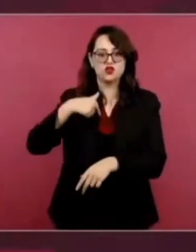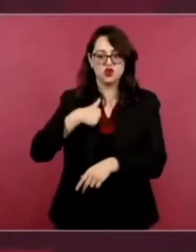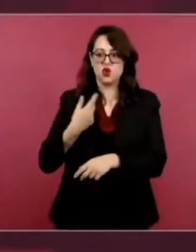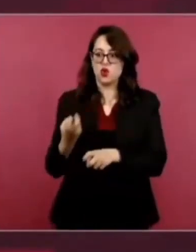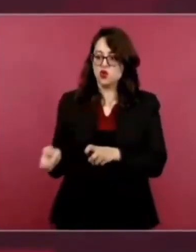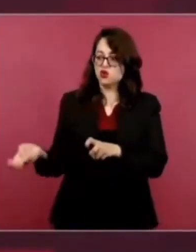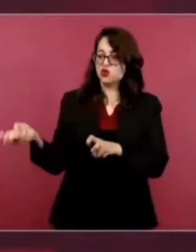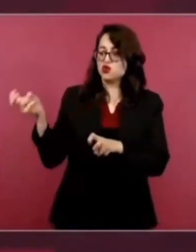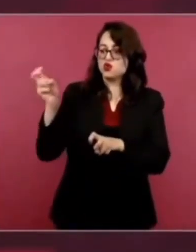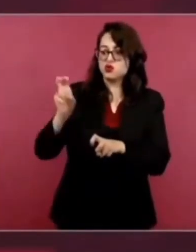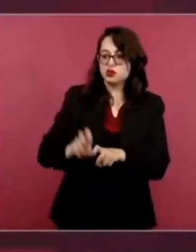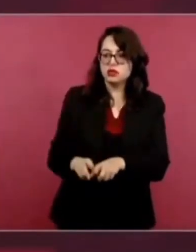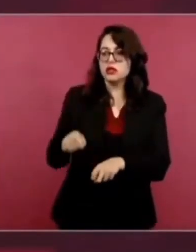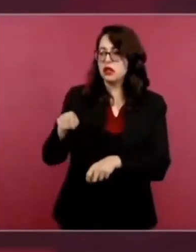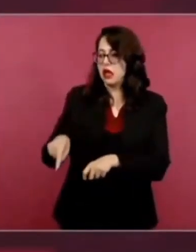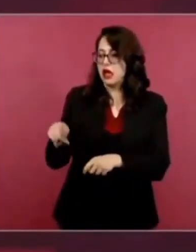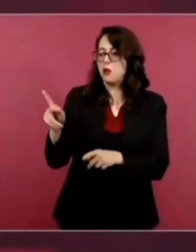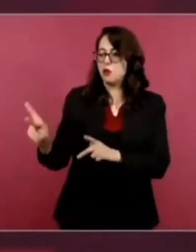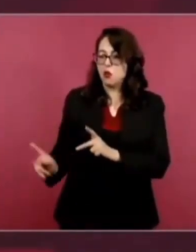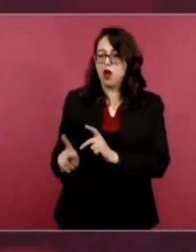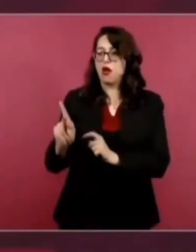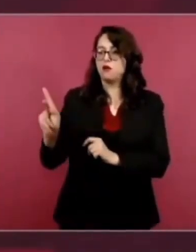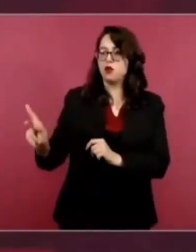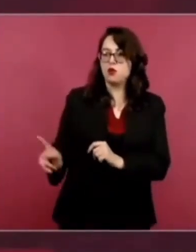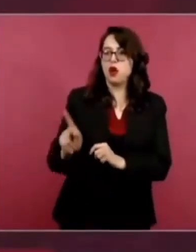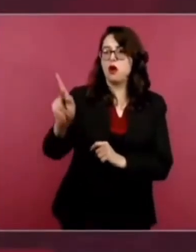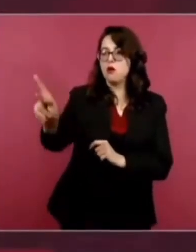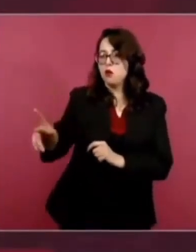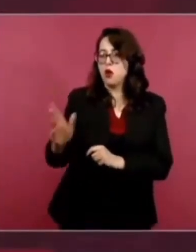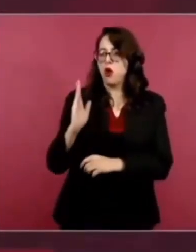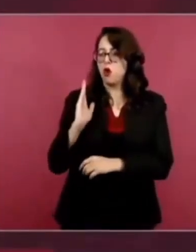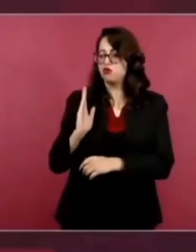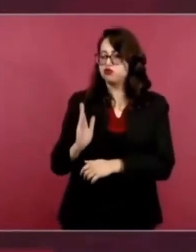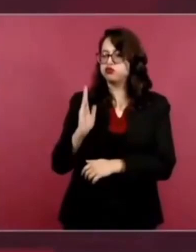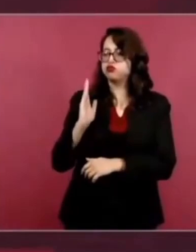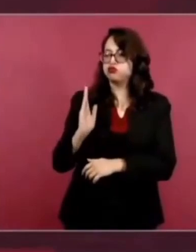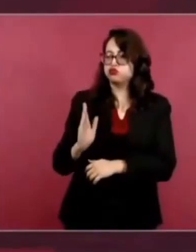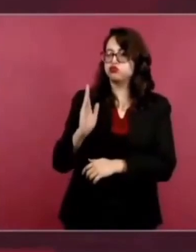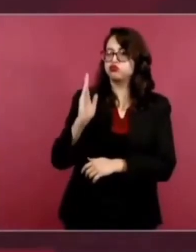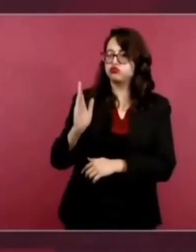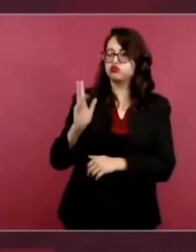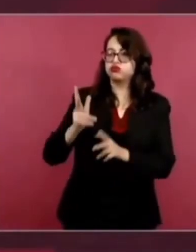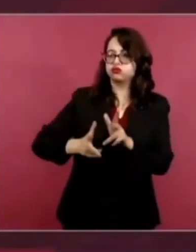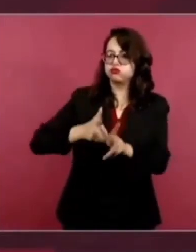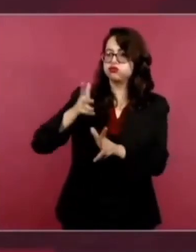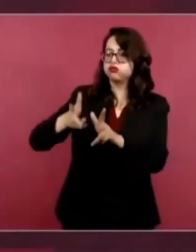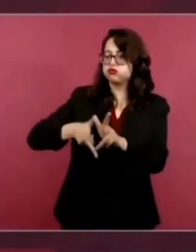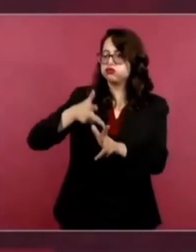pasar por Medias Aguas, llegar a Coatzacoalcos.